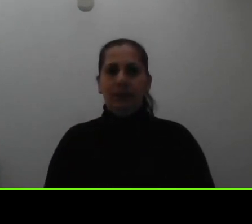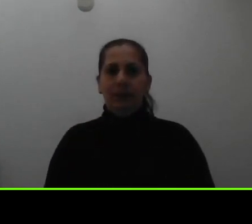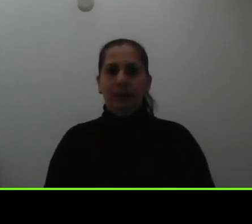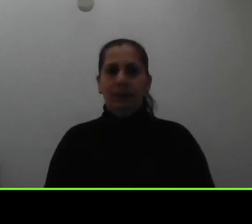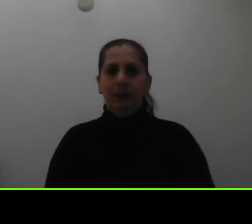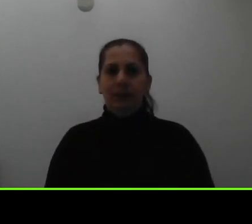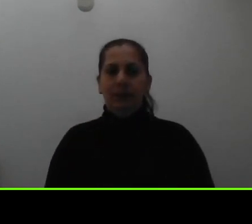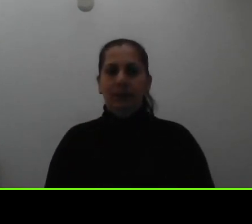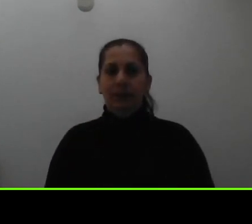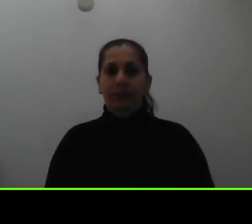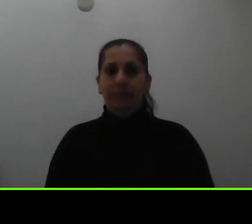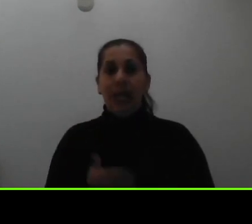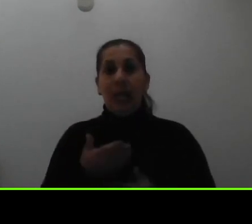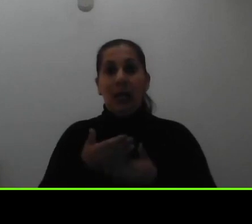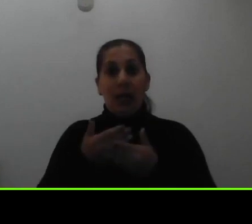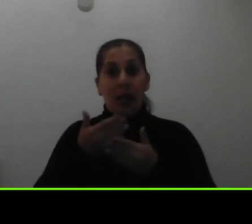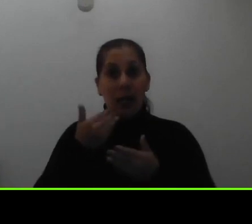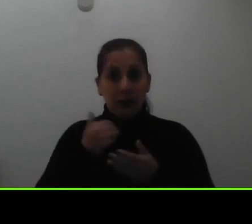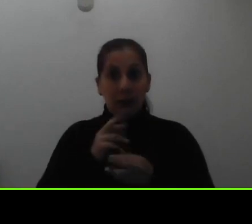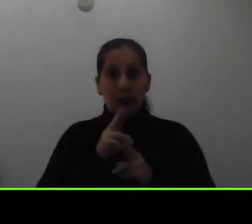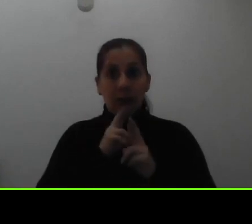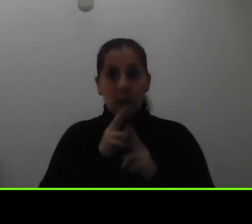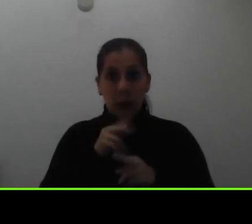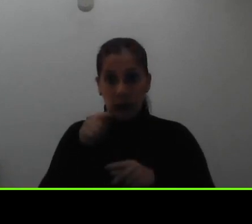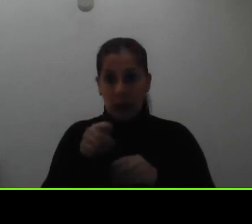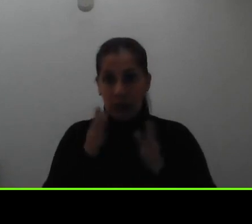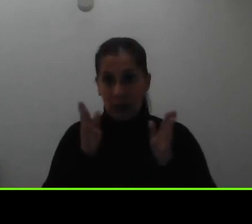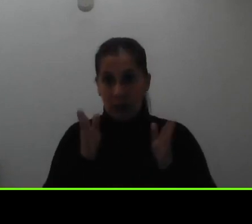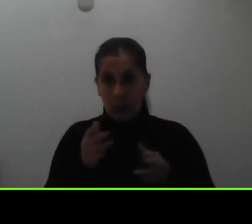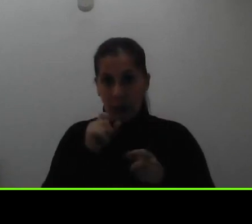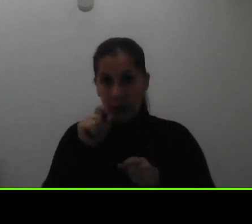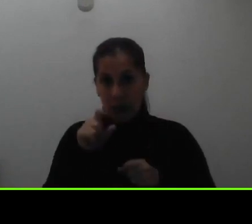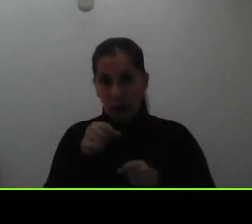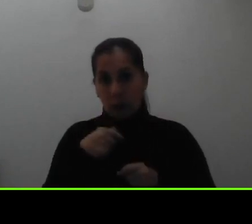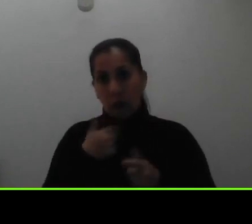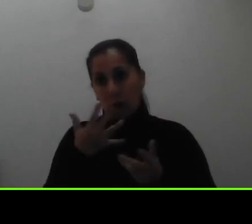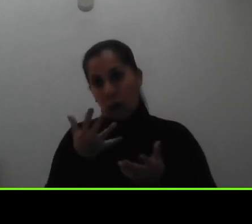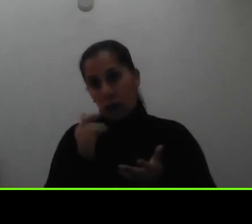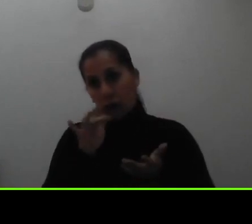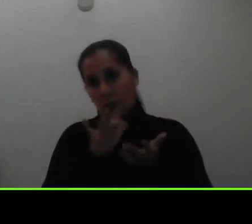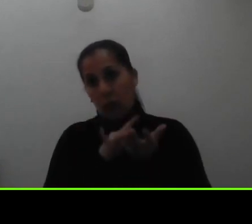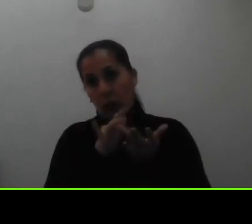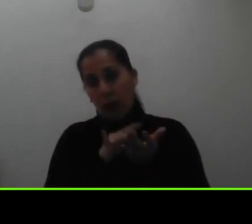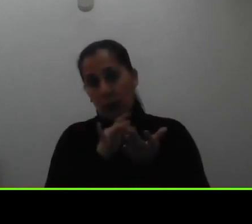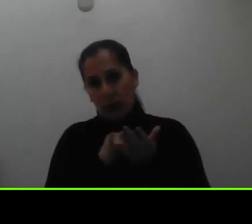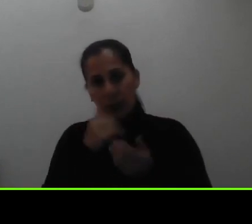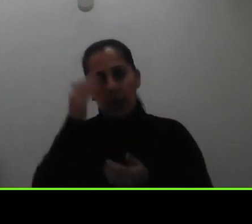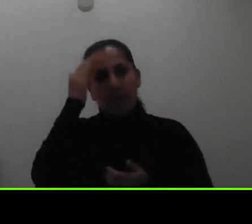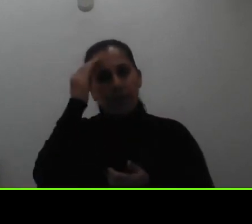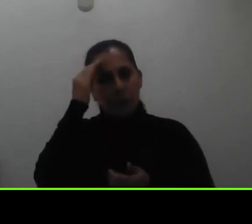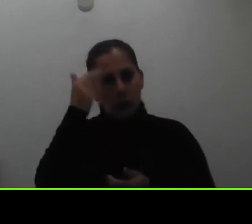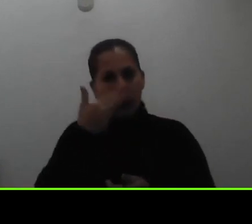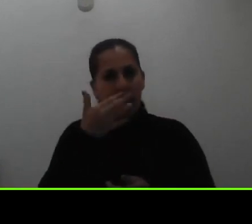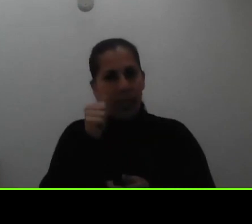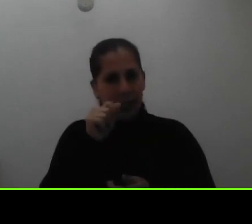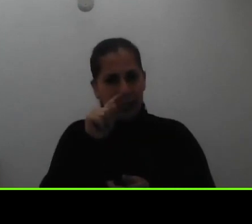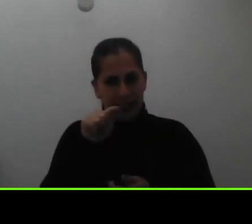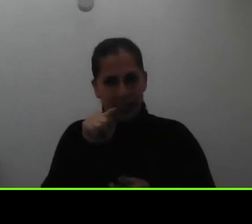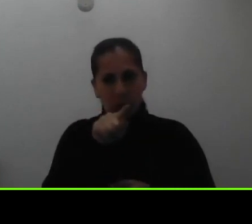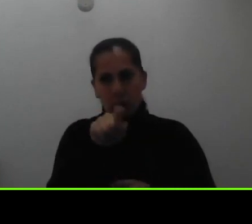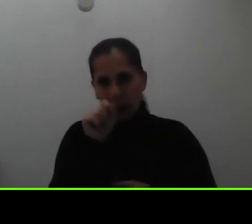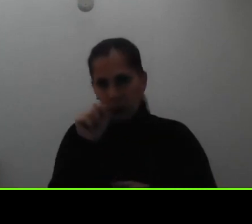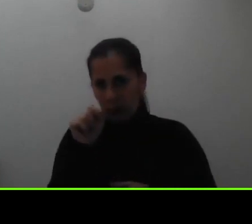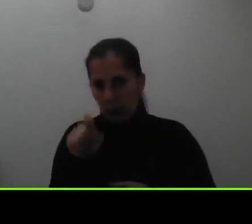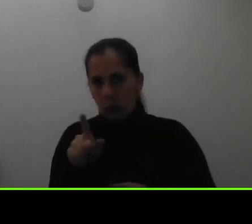contestar este bloque quería aprovechar y sé que en el chat en el que están también ustedes preguntando les